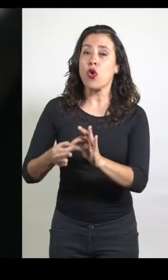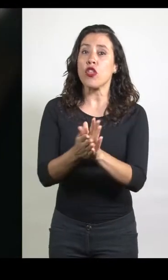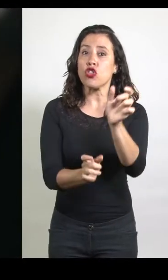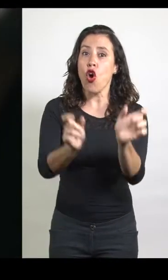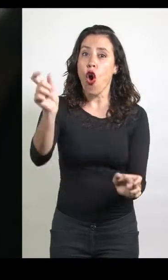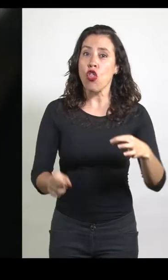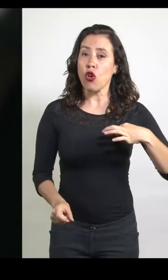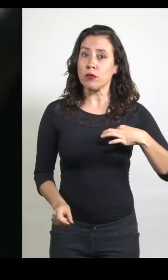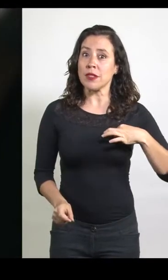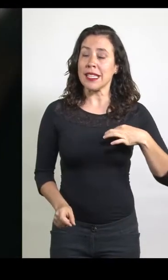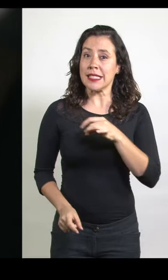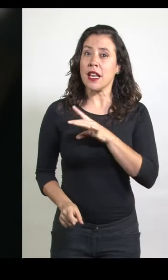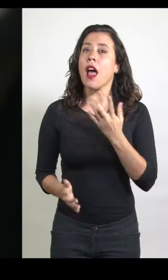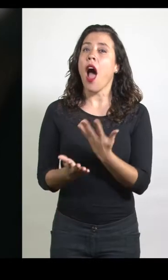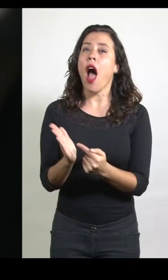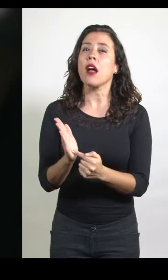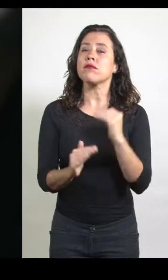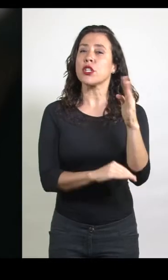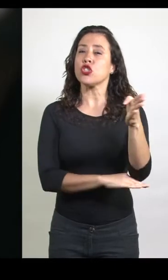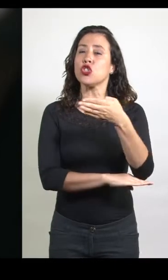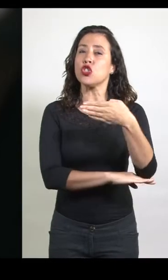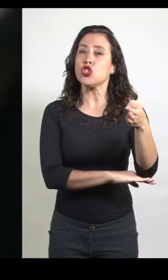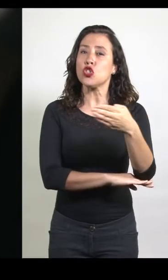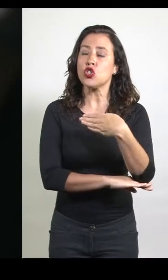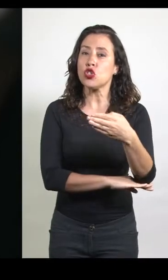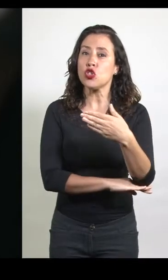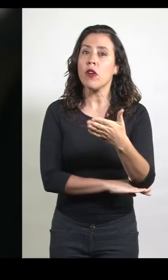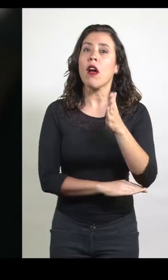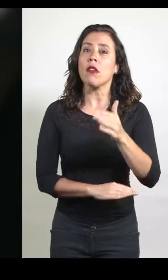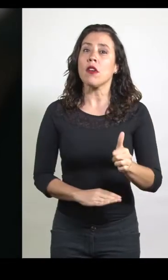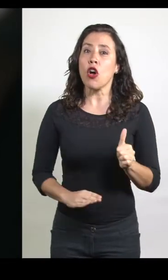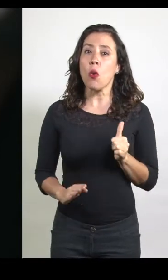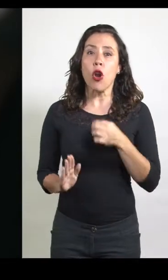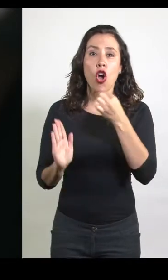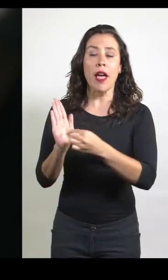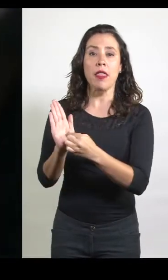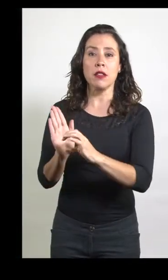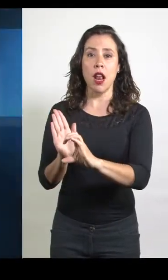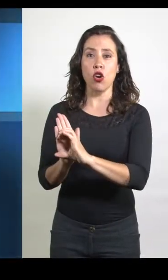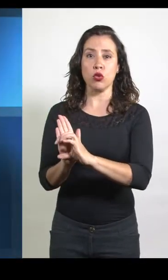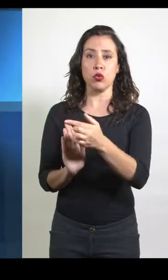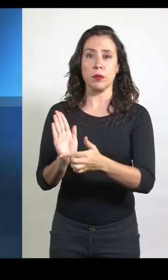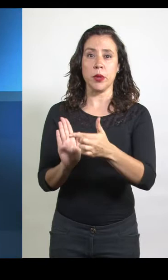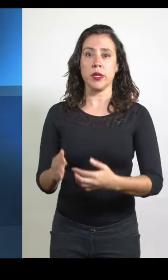chilenos. En ella reside esencialmente la soberanía, cuyo ejercicio delega conforme a esta Constitución.